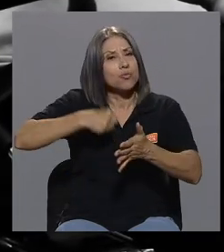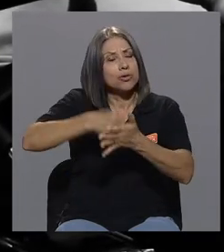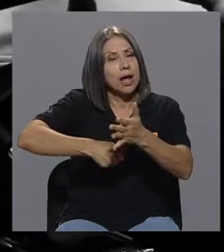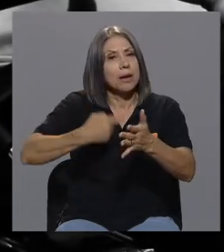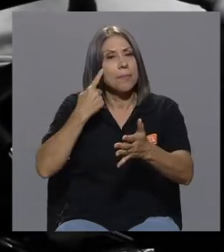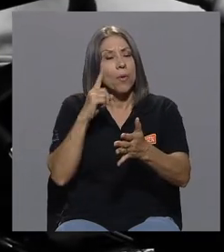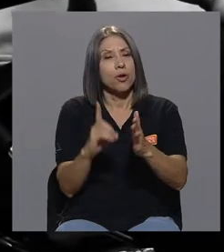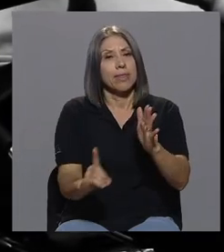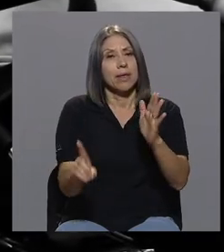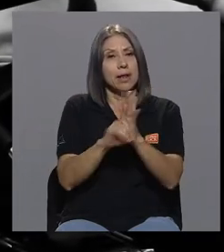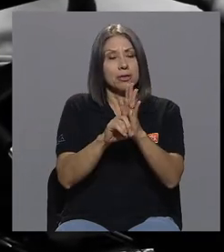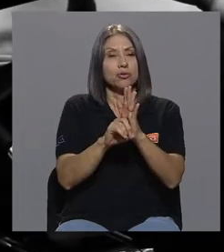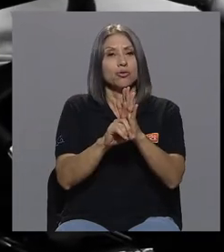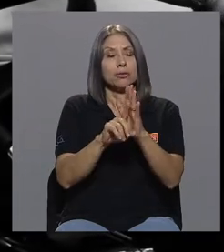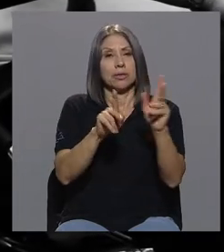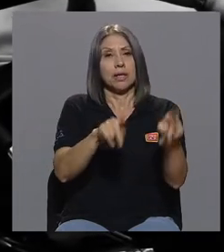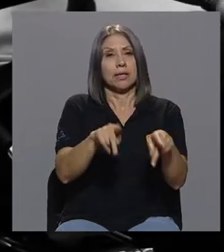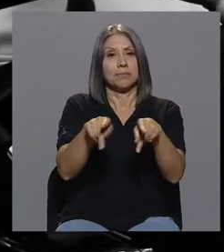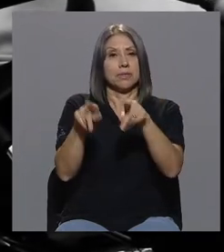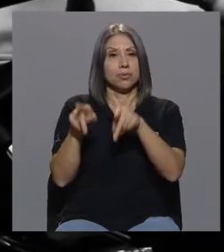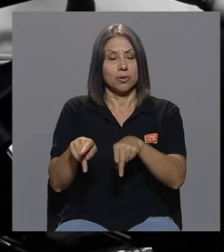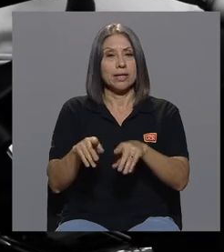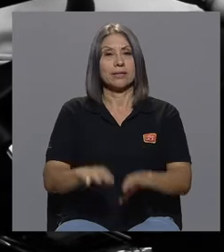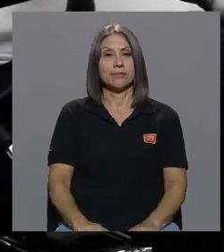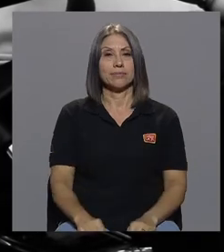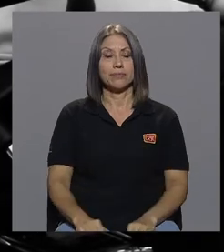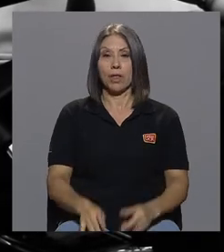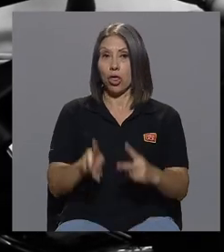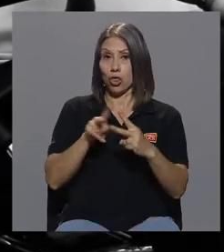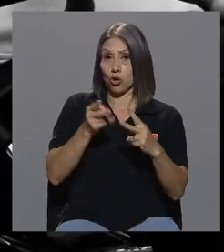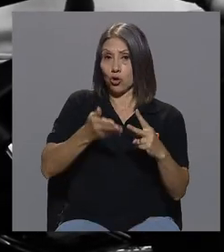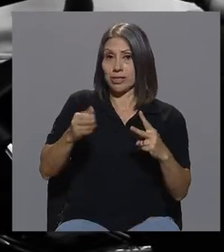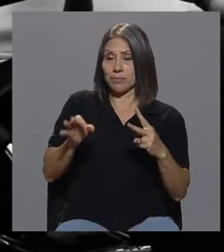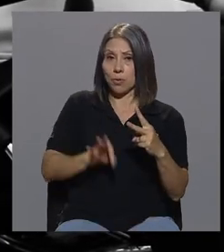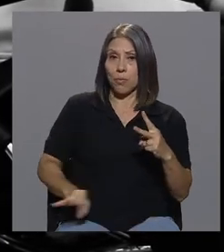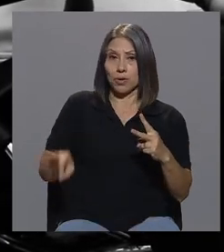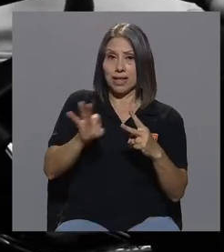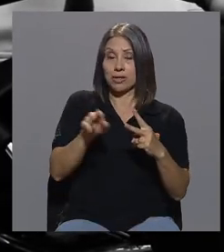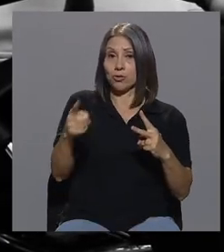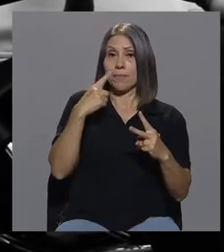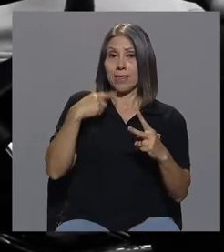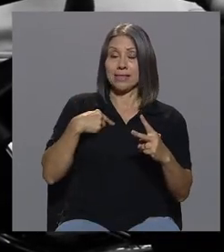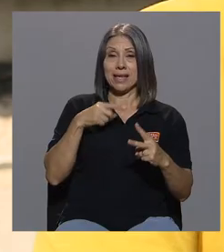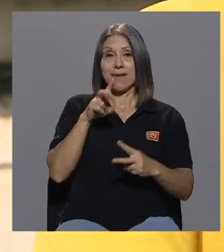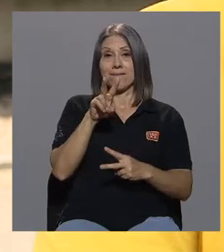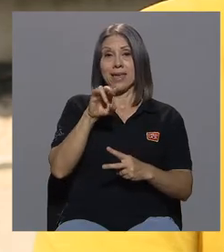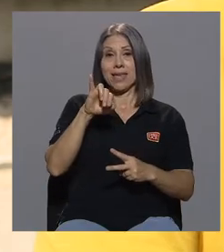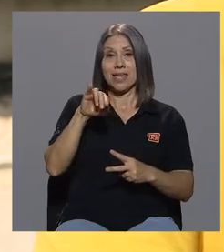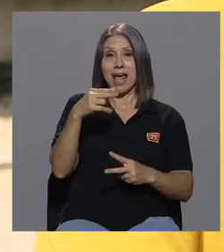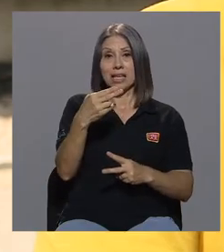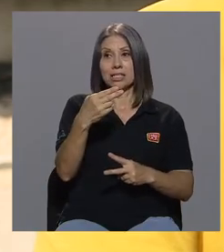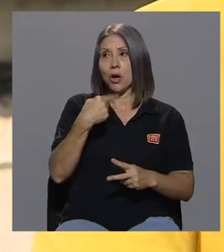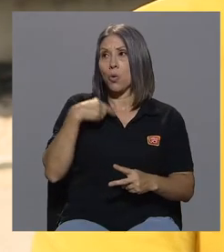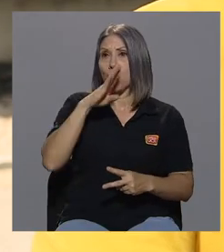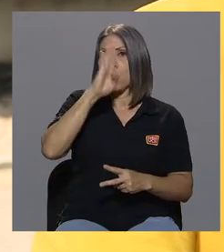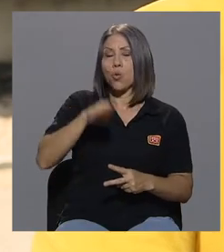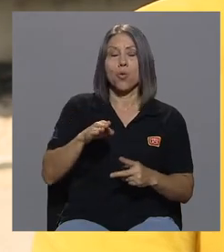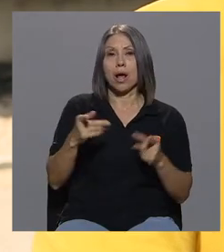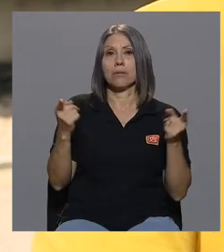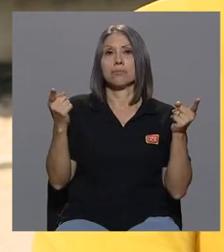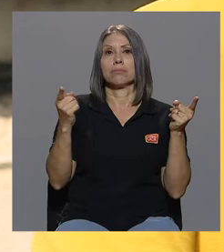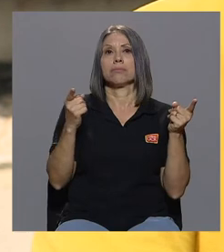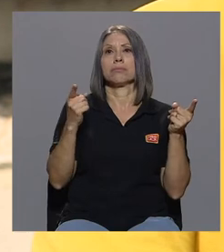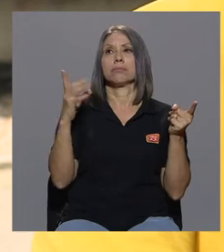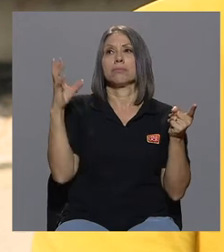de las personas dos cosas muy importantes usted siempre me decía que el VIH uno nunca lo ve llegar nada más